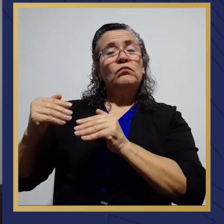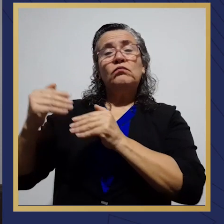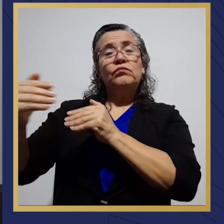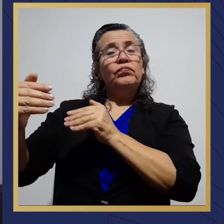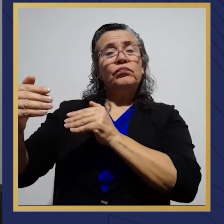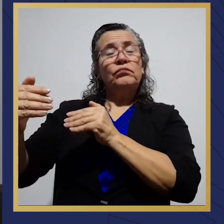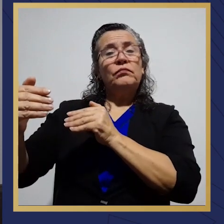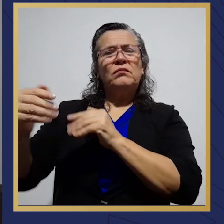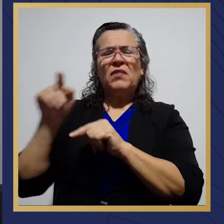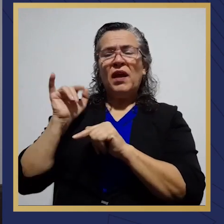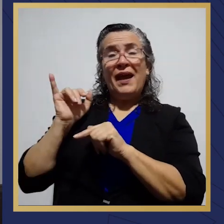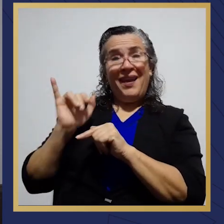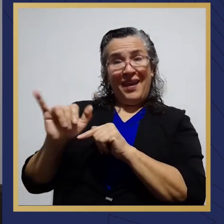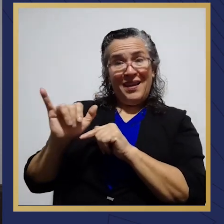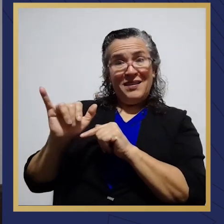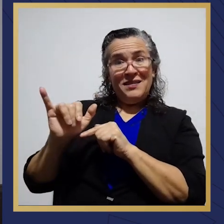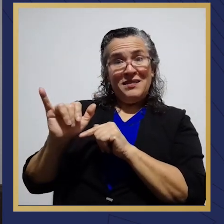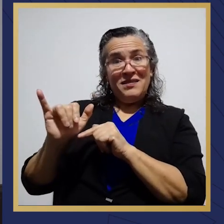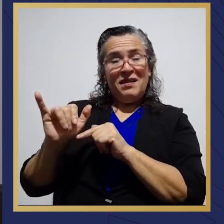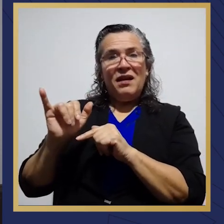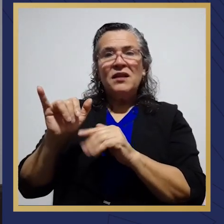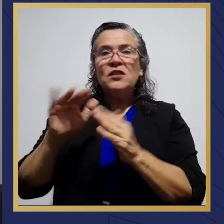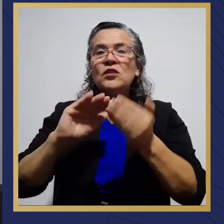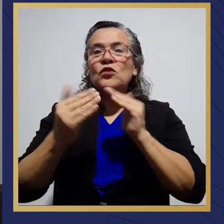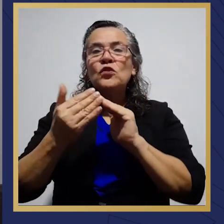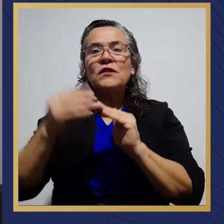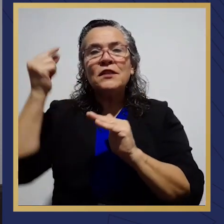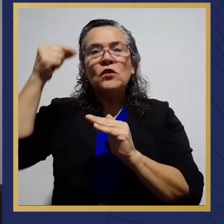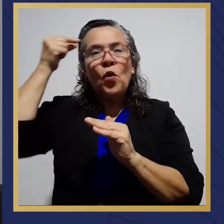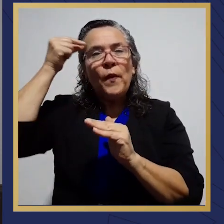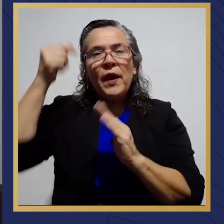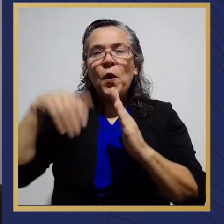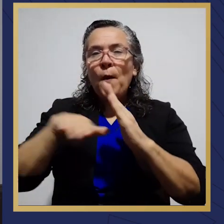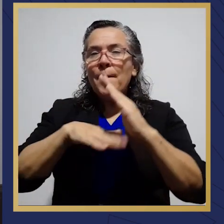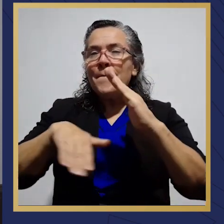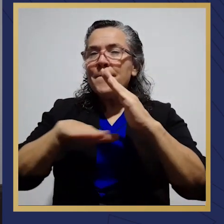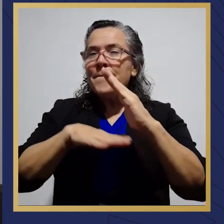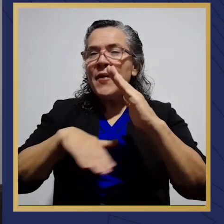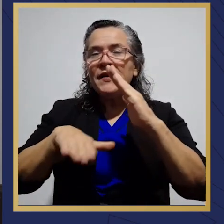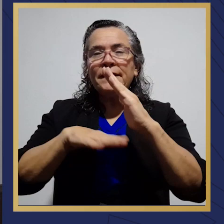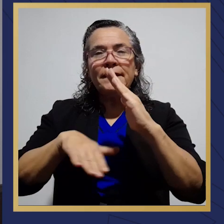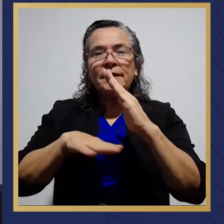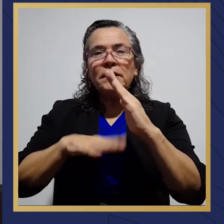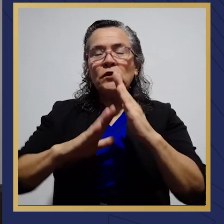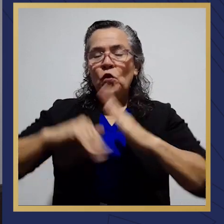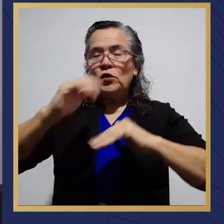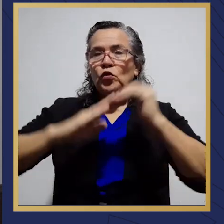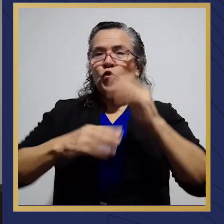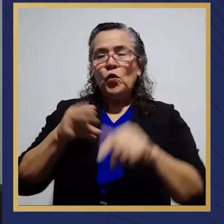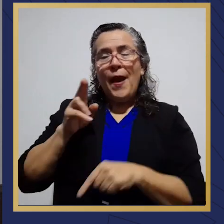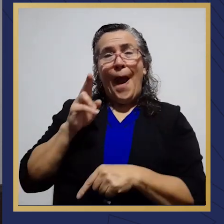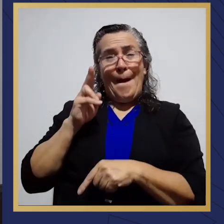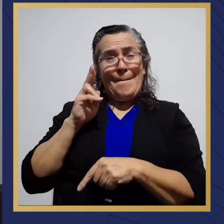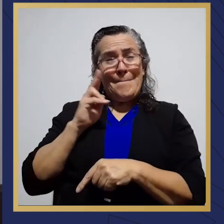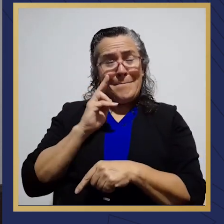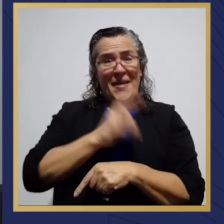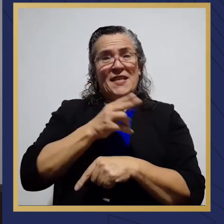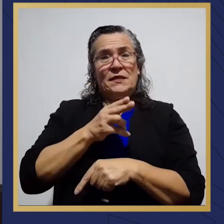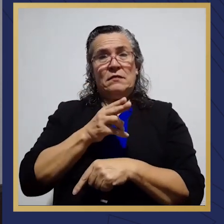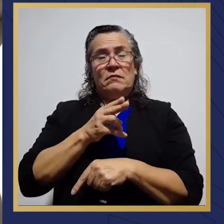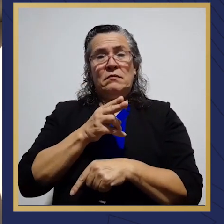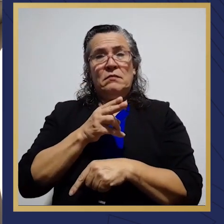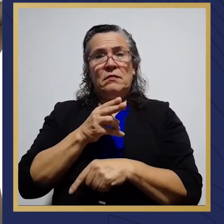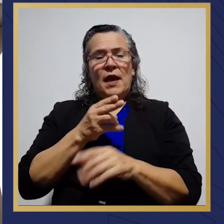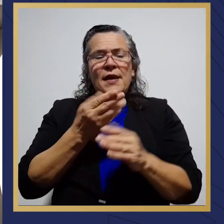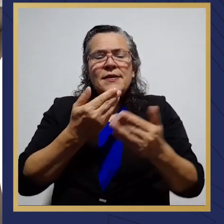esa Ciudad Gobierno tiene básicamente la misma estructura con la